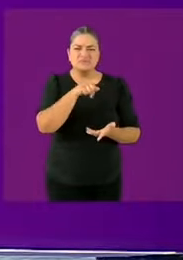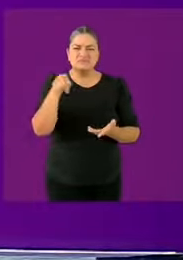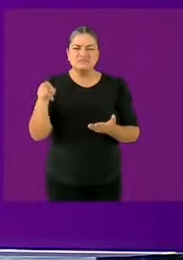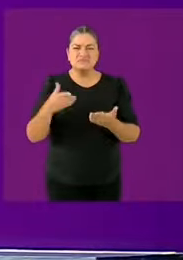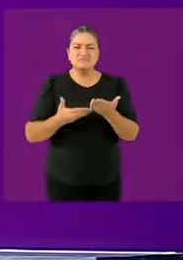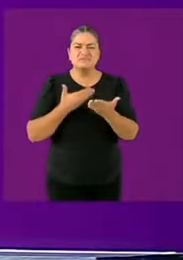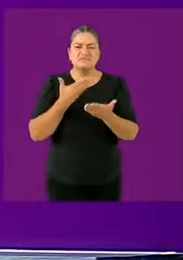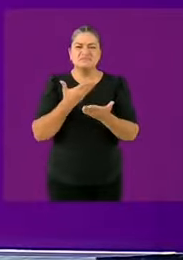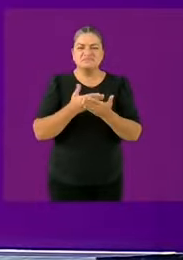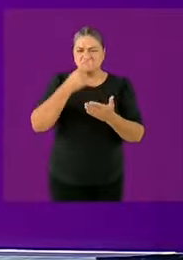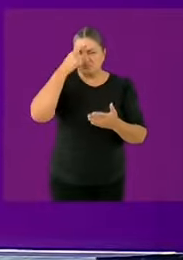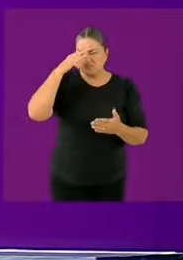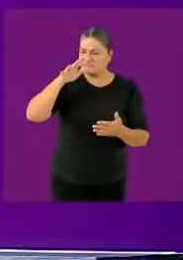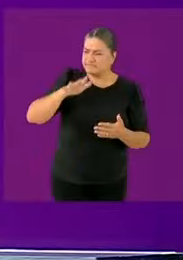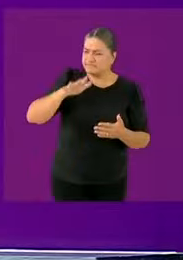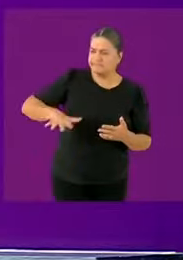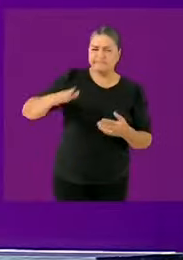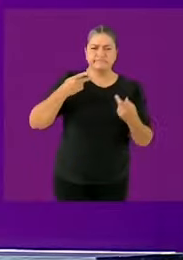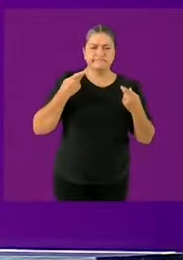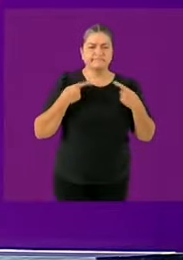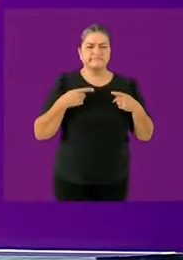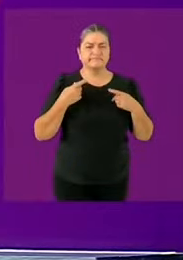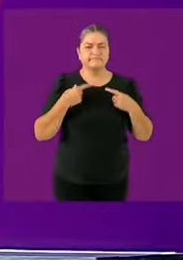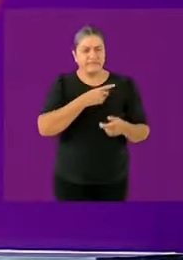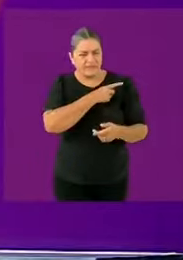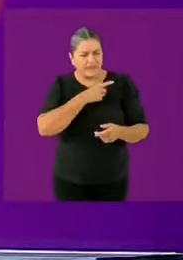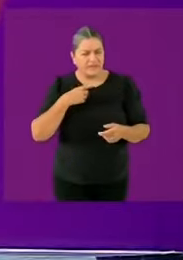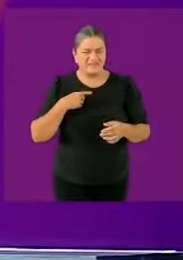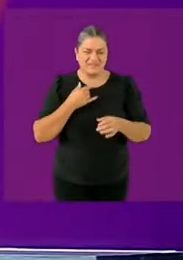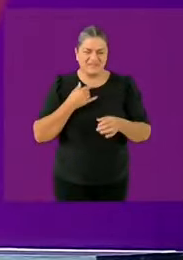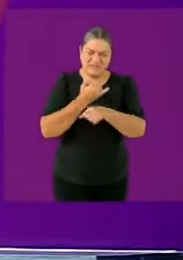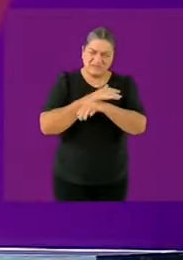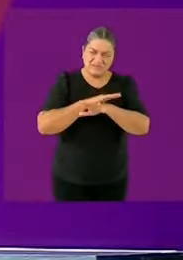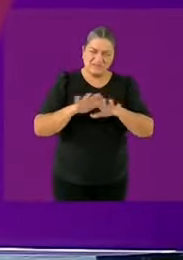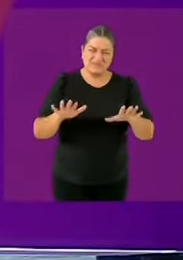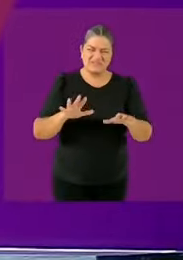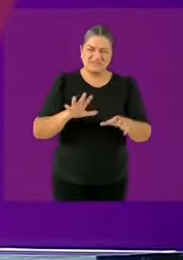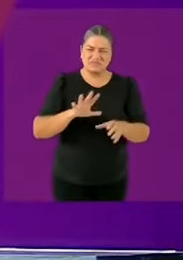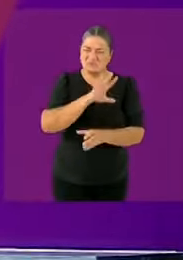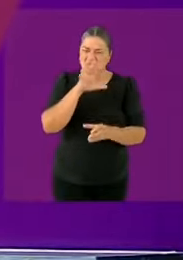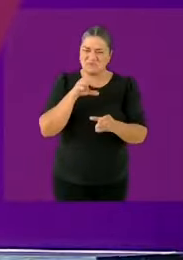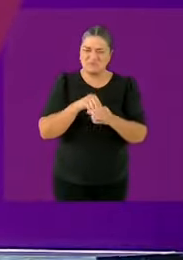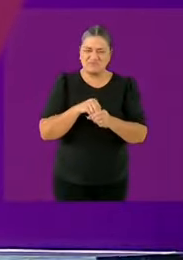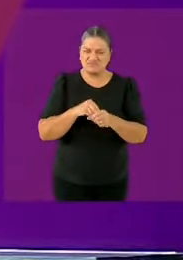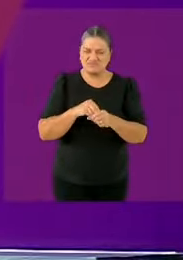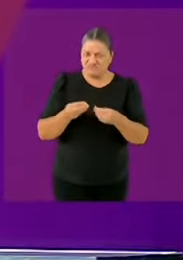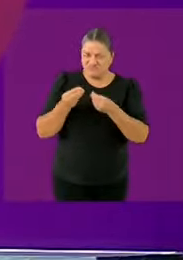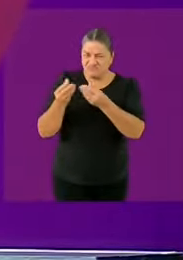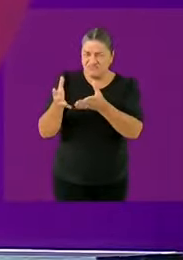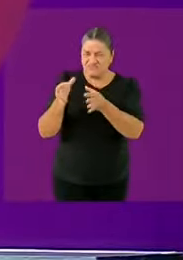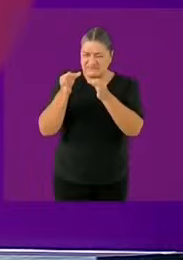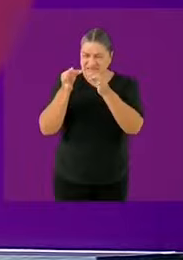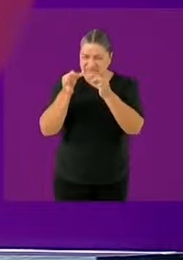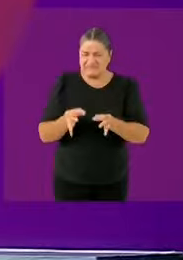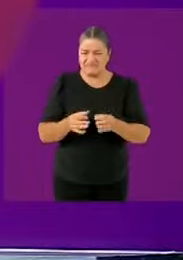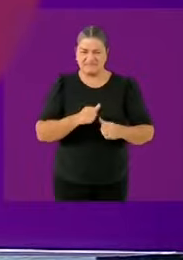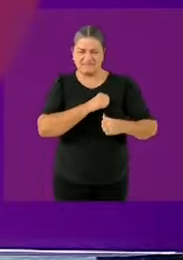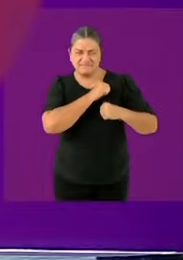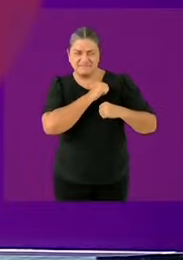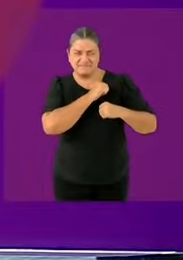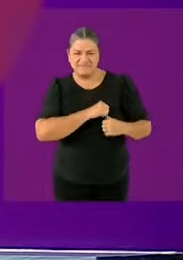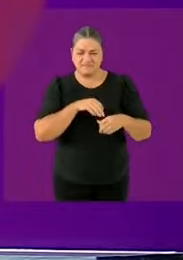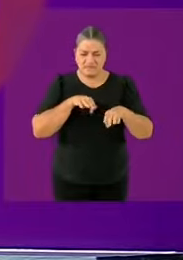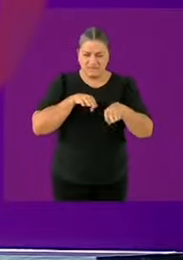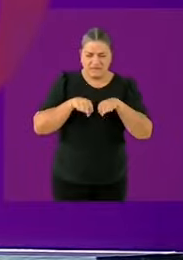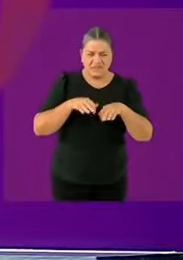tengan información concreta de las autoridades y no los perciban y no perciban a los gobiernos como